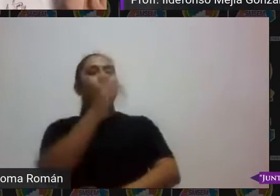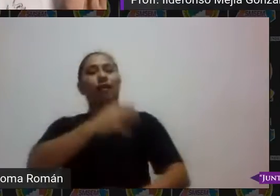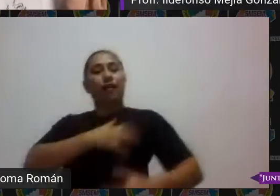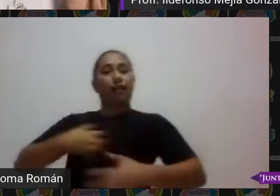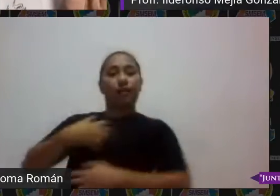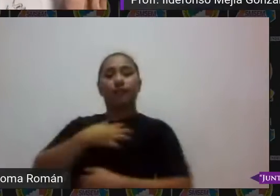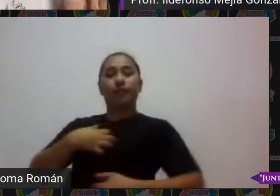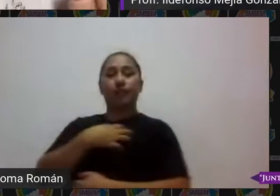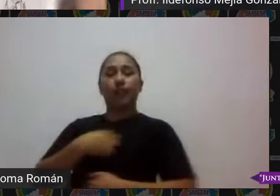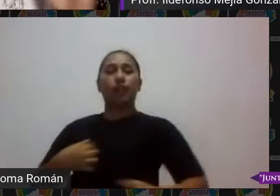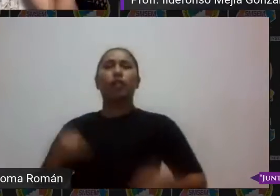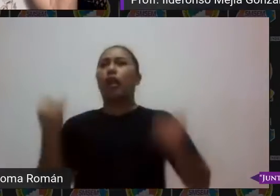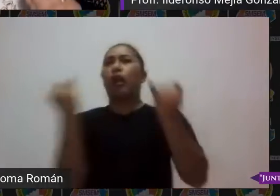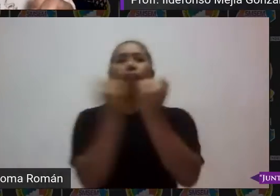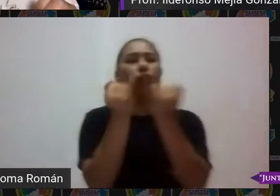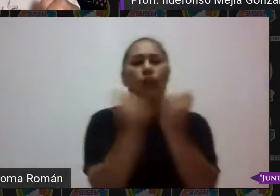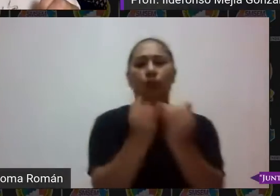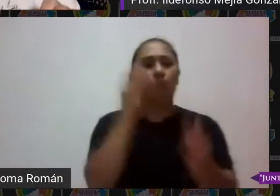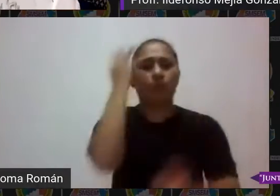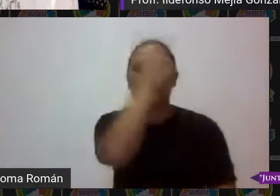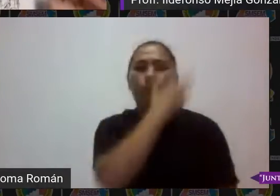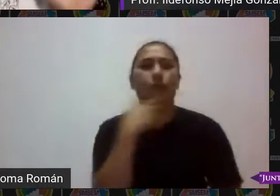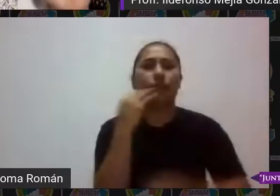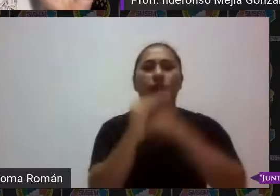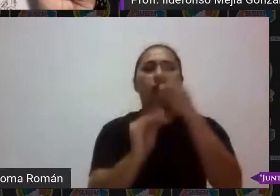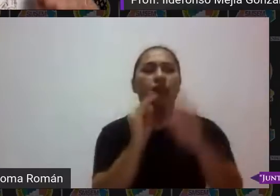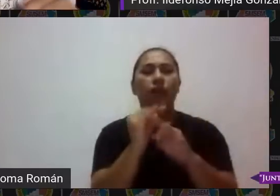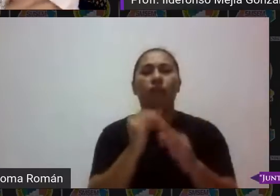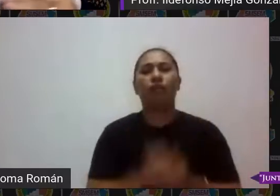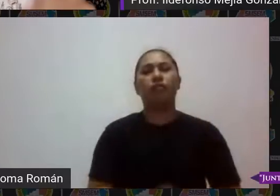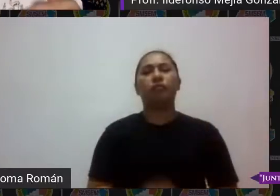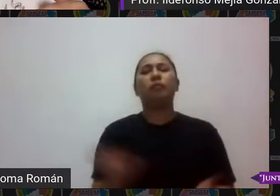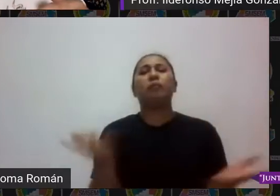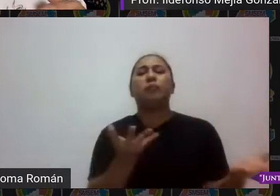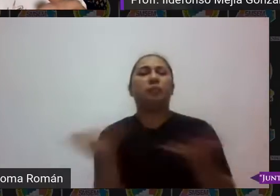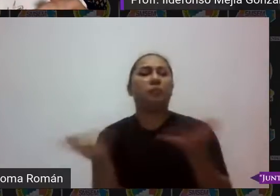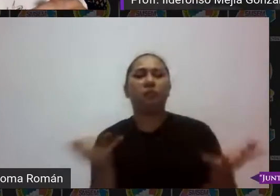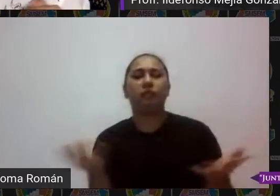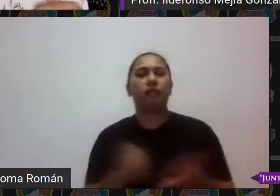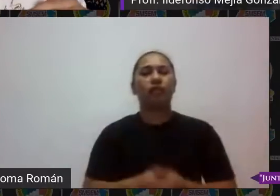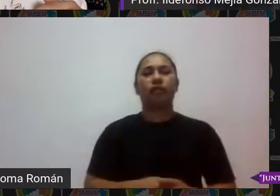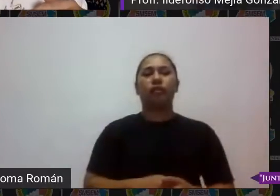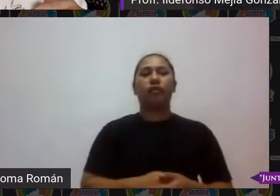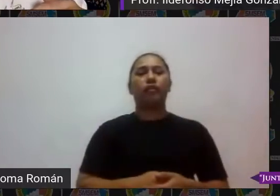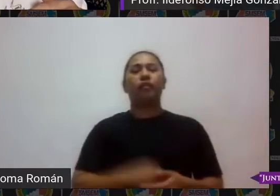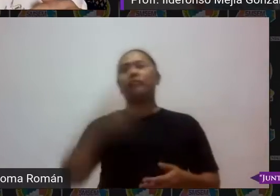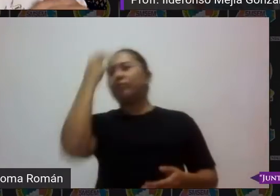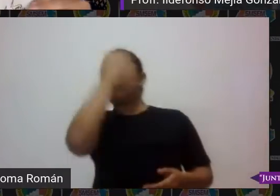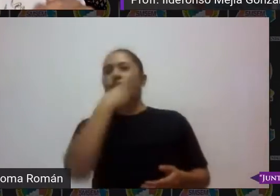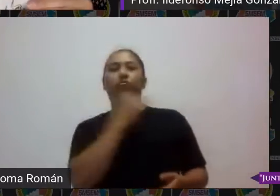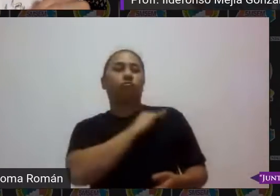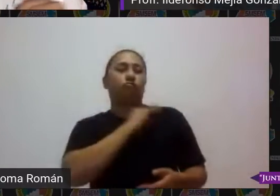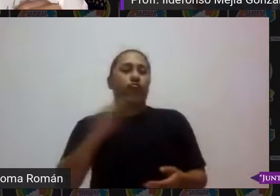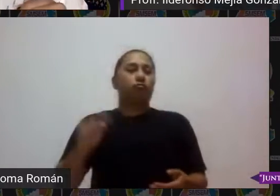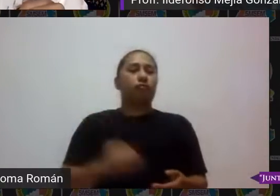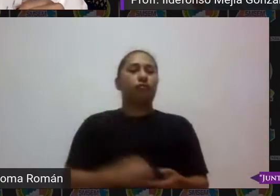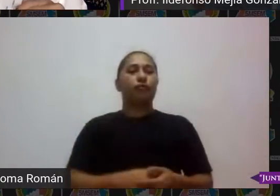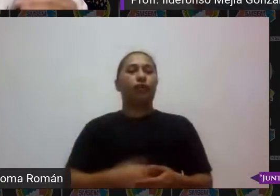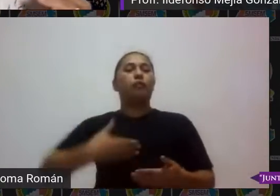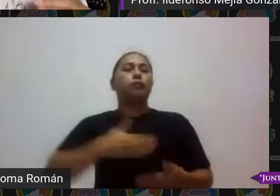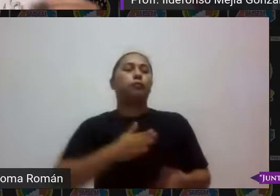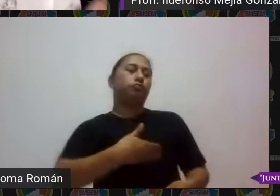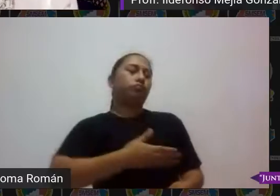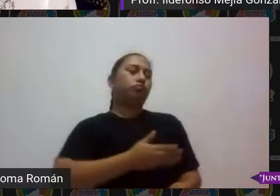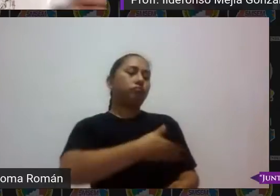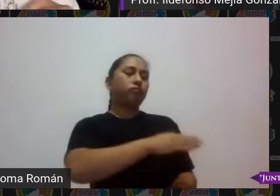examen para todos qué va a suceder quien no va a poder con el examen seguramente es el pececito